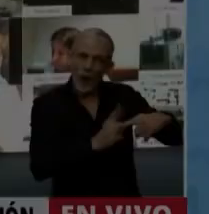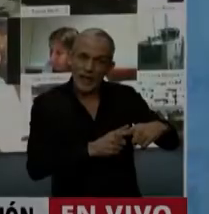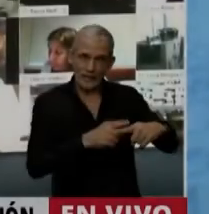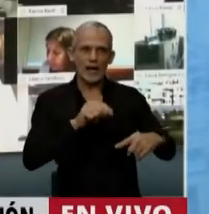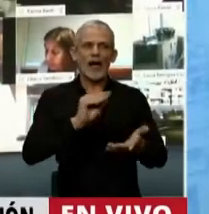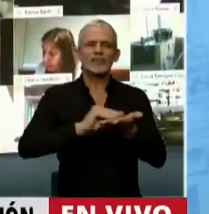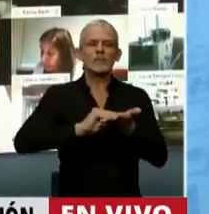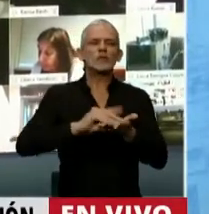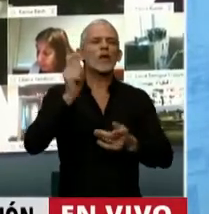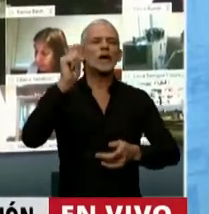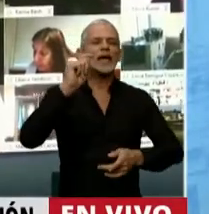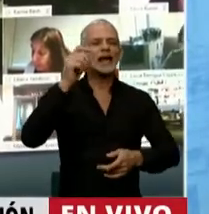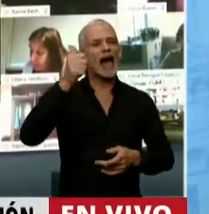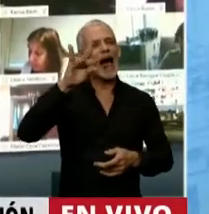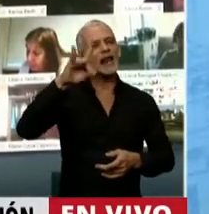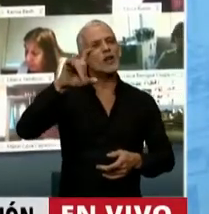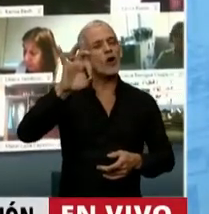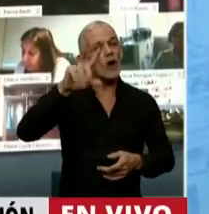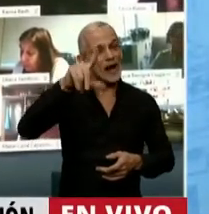Tiene la palabra el diputado Aldo Leiva.